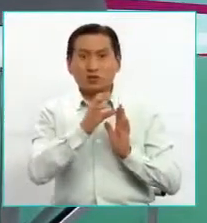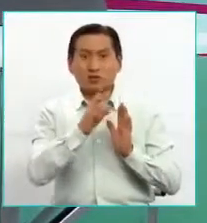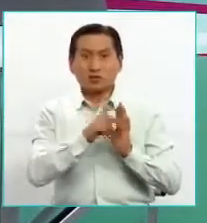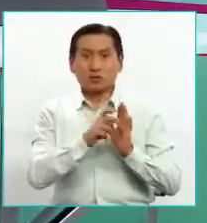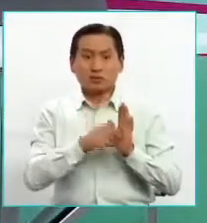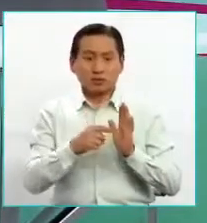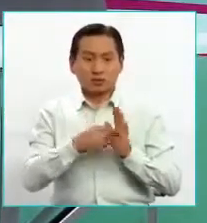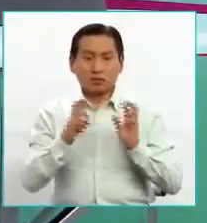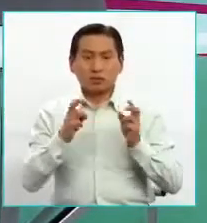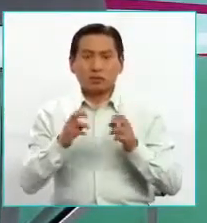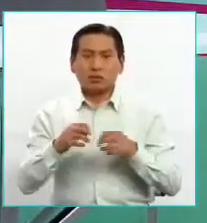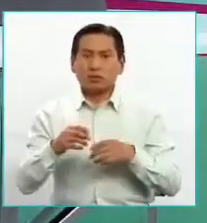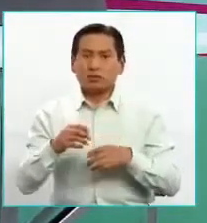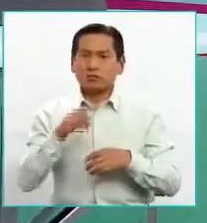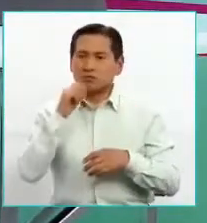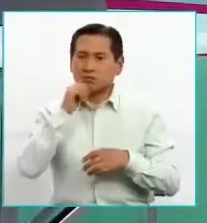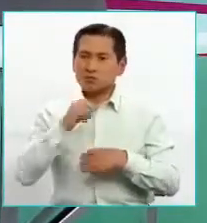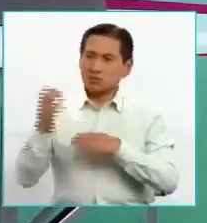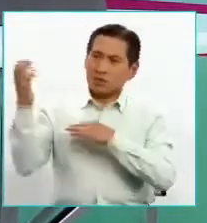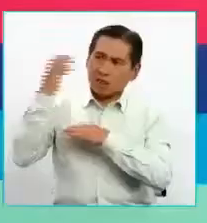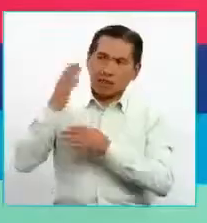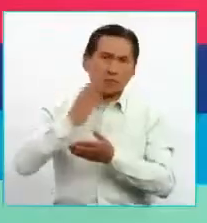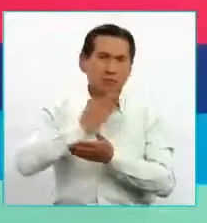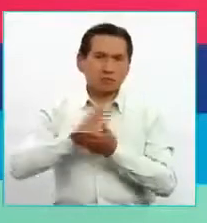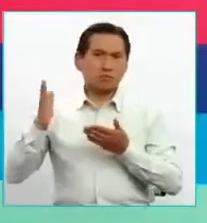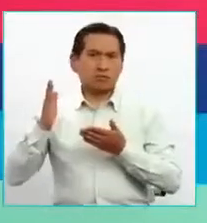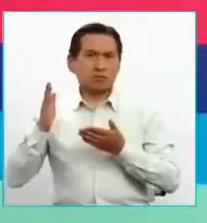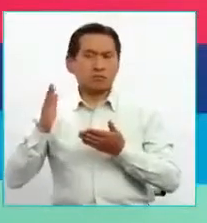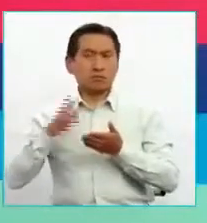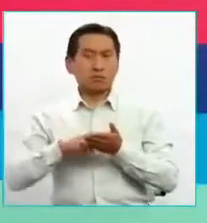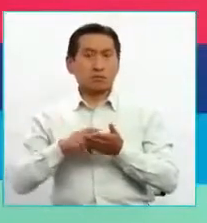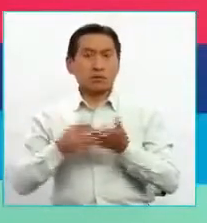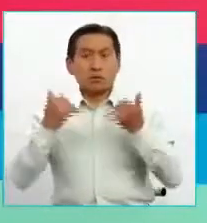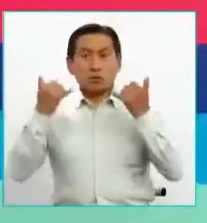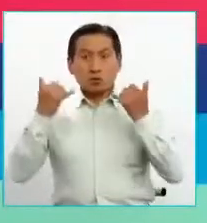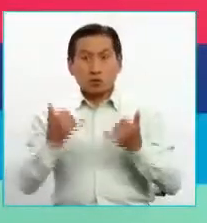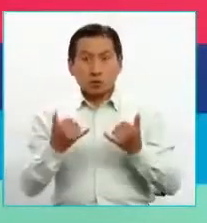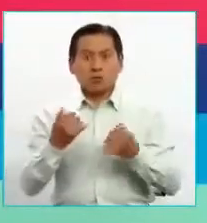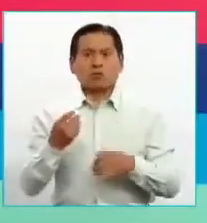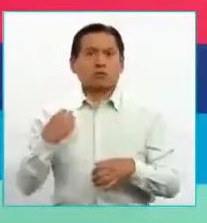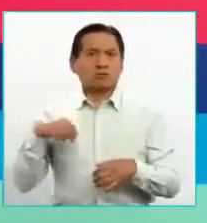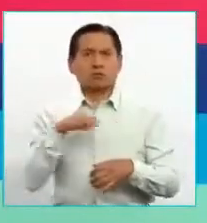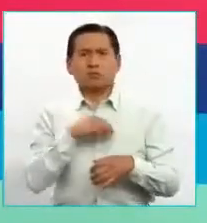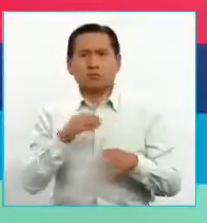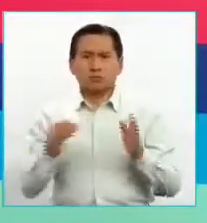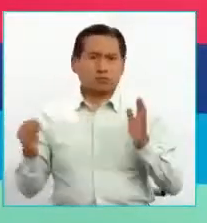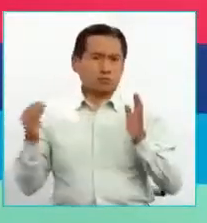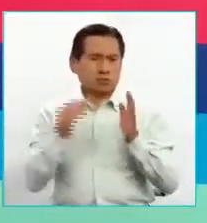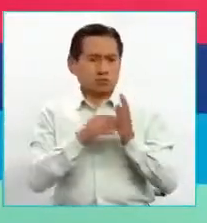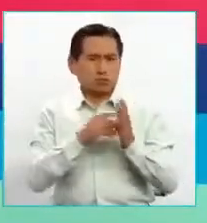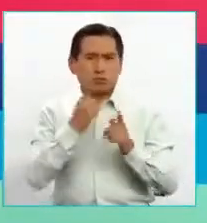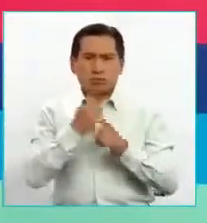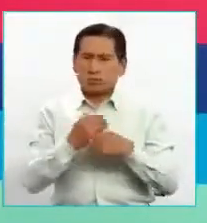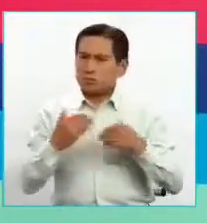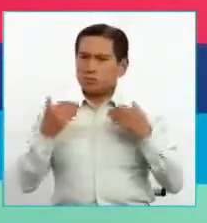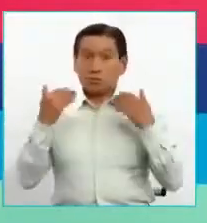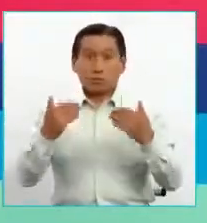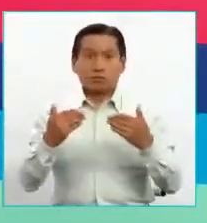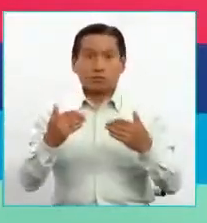el tema de la descolonización. En ese entendido, yo creo que hoy hemos puesto a la práctica, además,